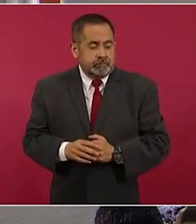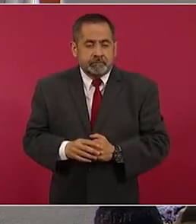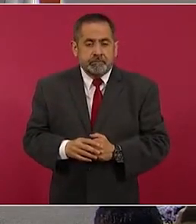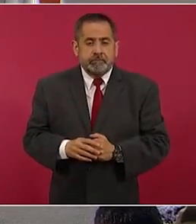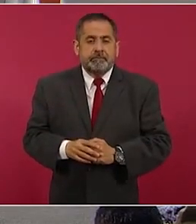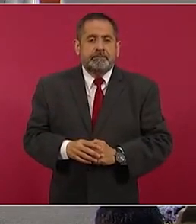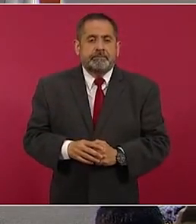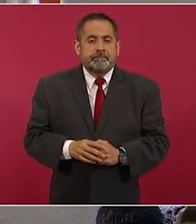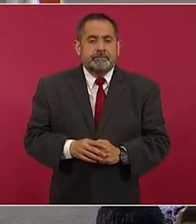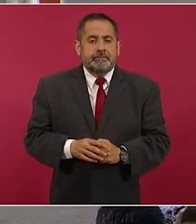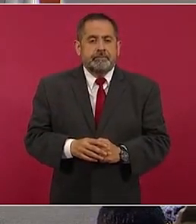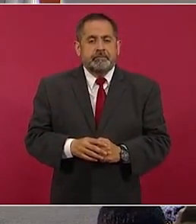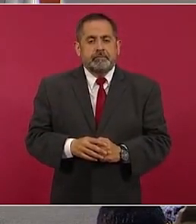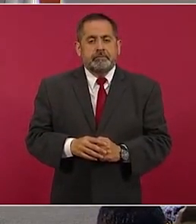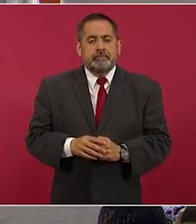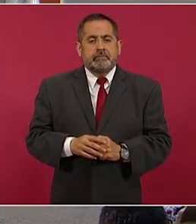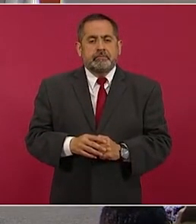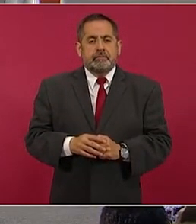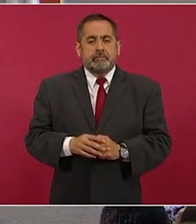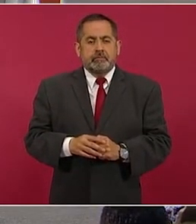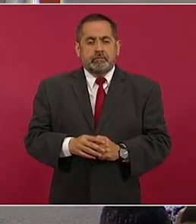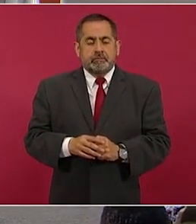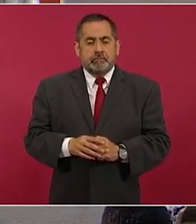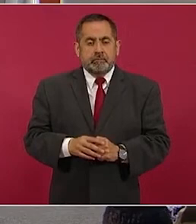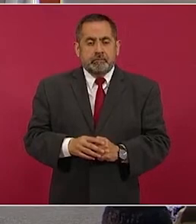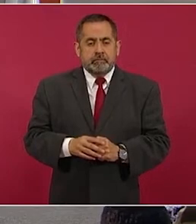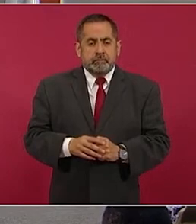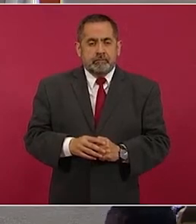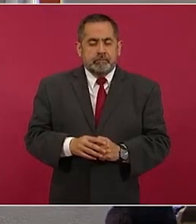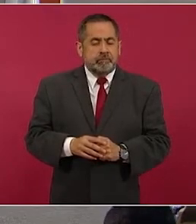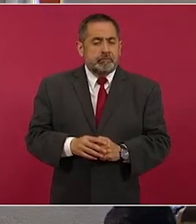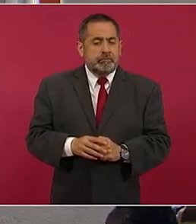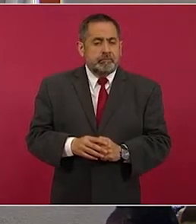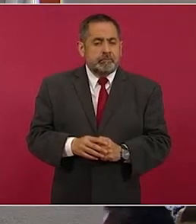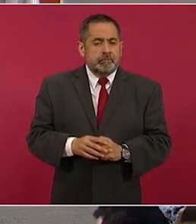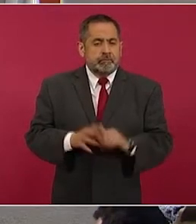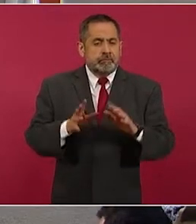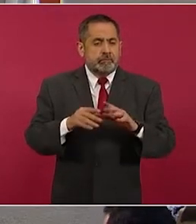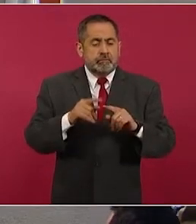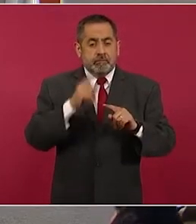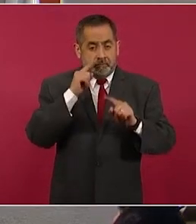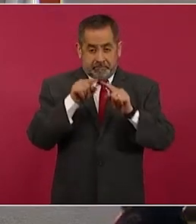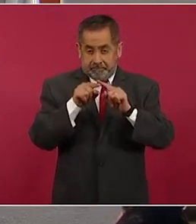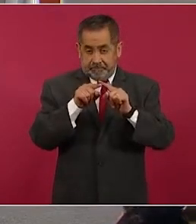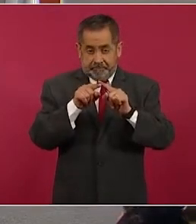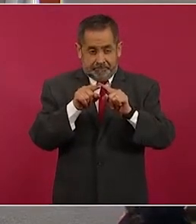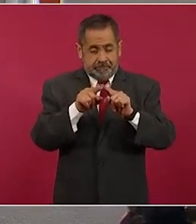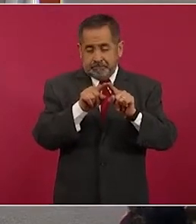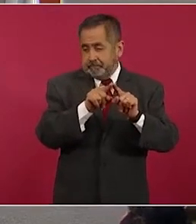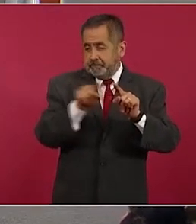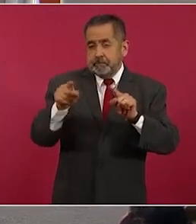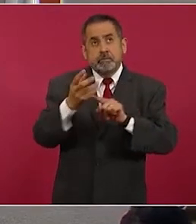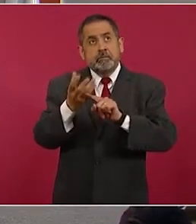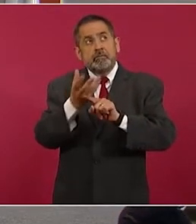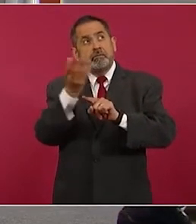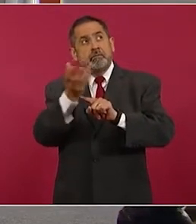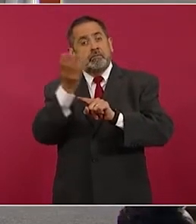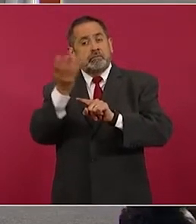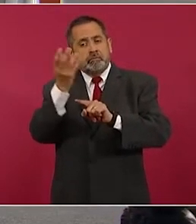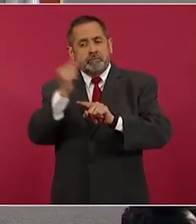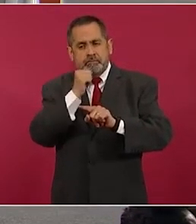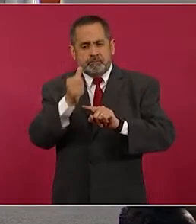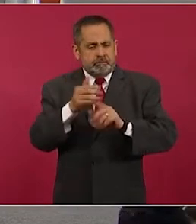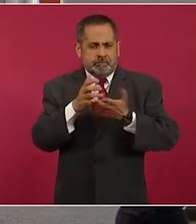o de evitar emisiones de